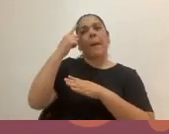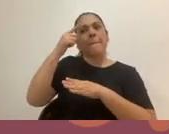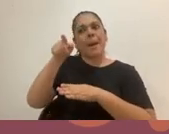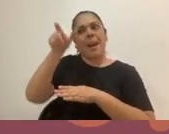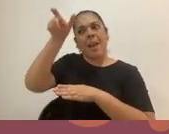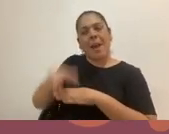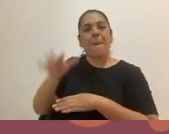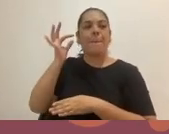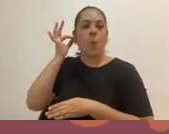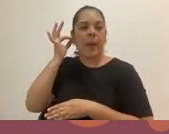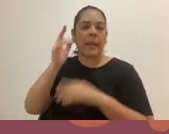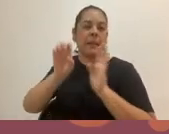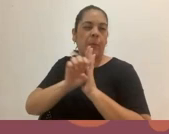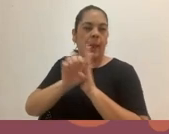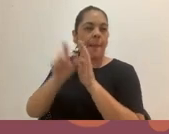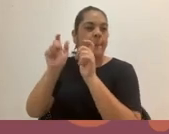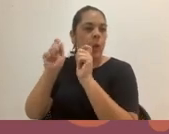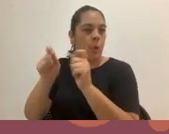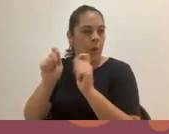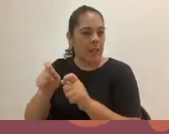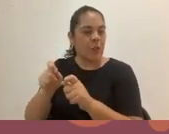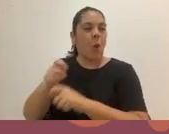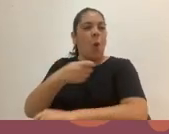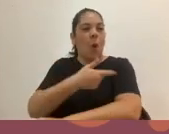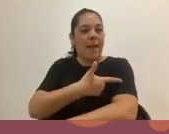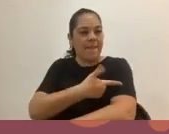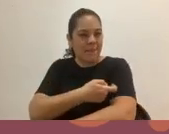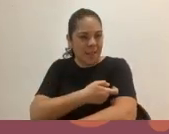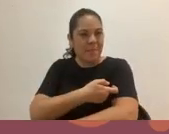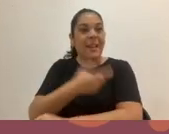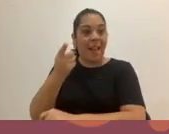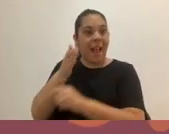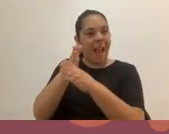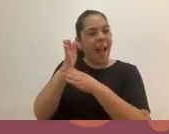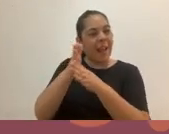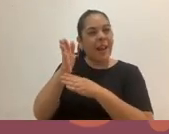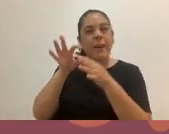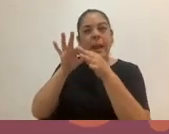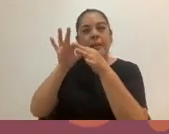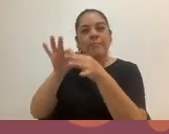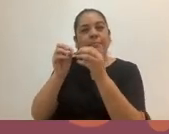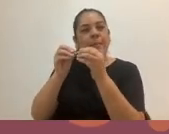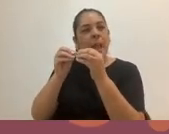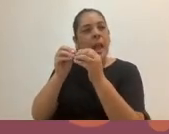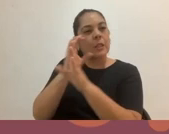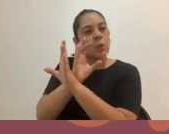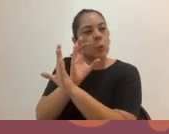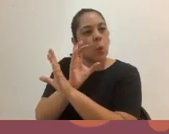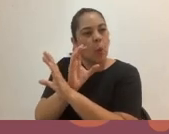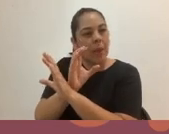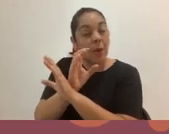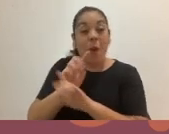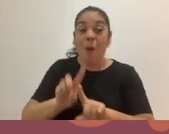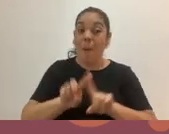Llámese educación, llámese enfermería, llámese las carreras que tienen más que ver con el tema de cuido. Pero las